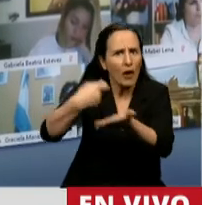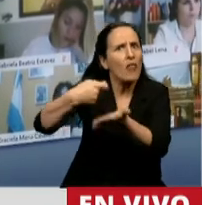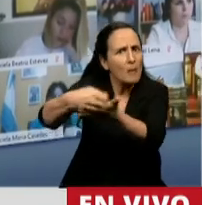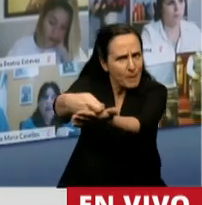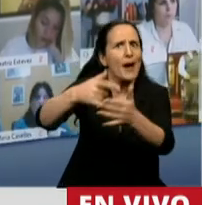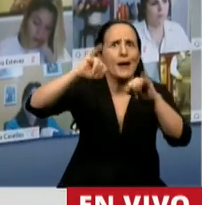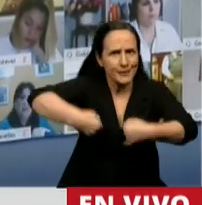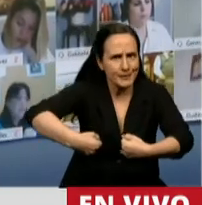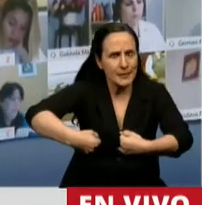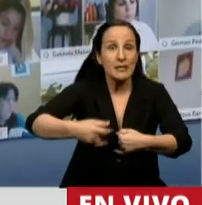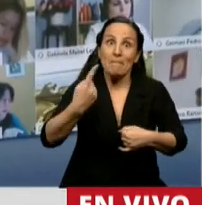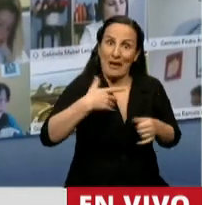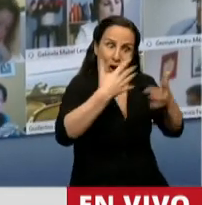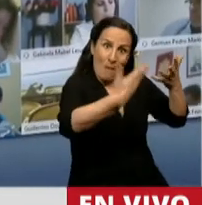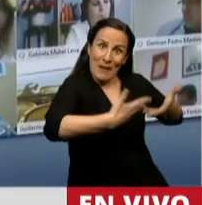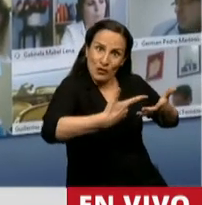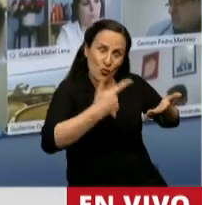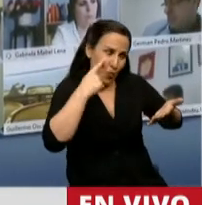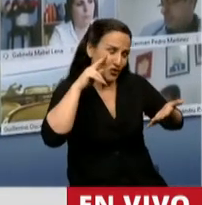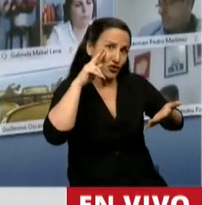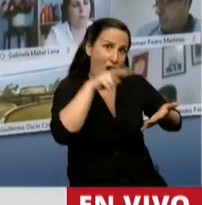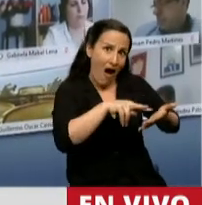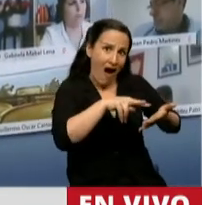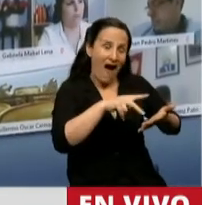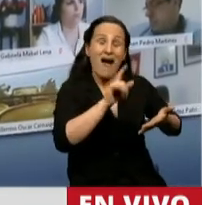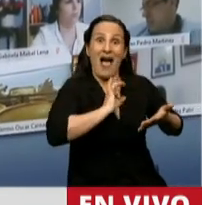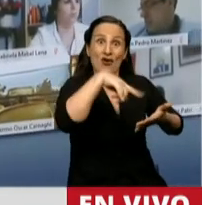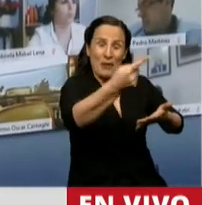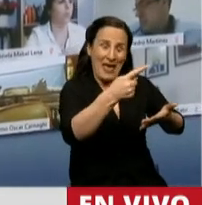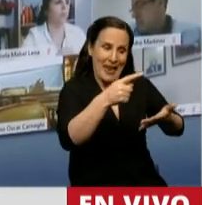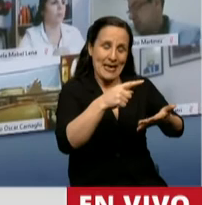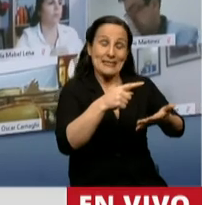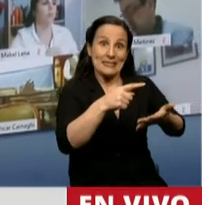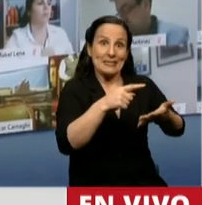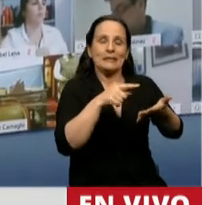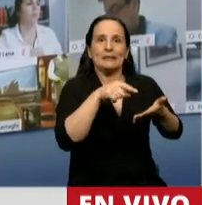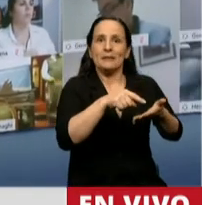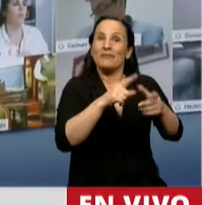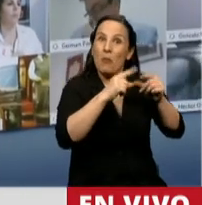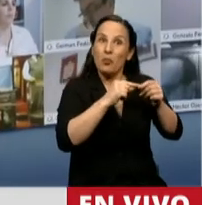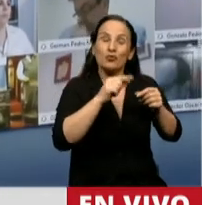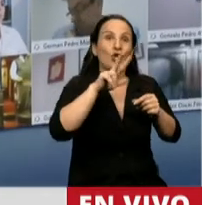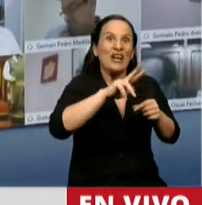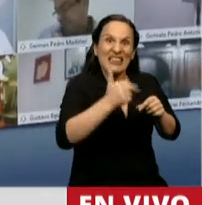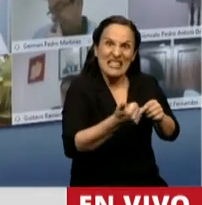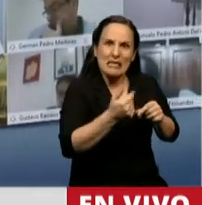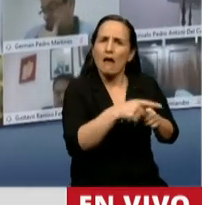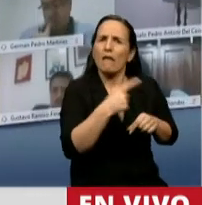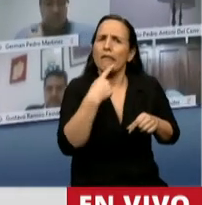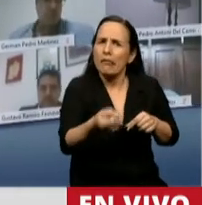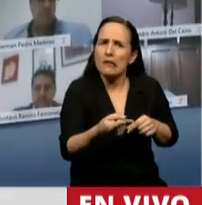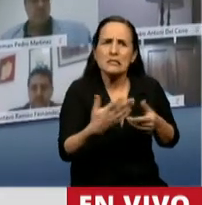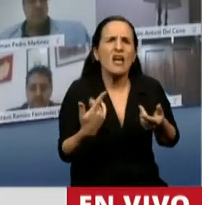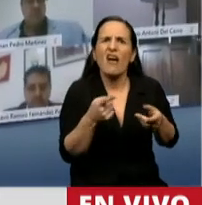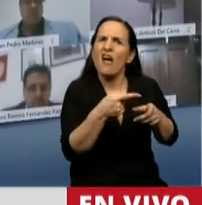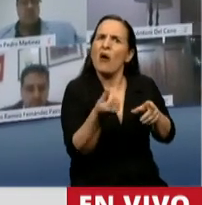cuando uno ve el presupuesto nacional 2021 en el artículo 36 establece que para